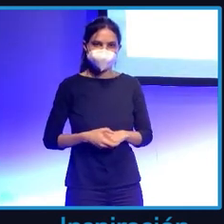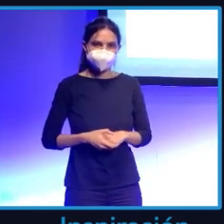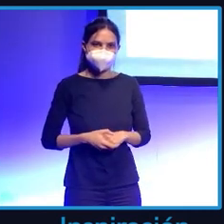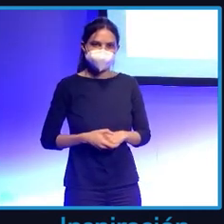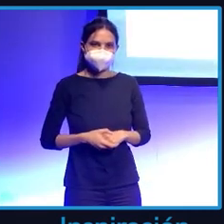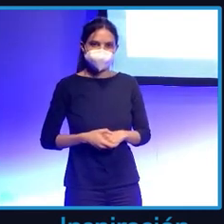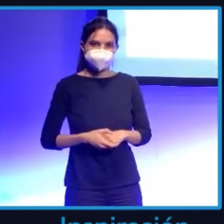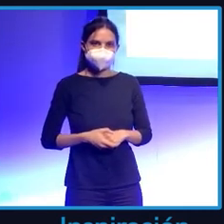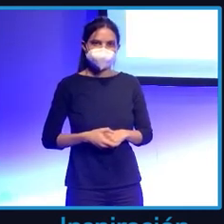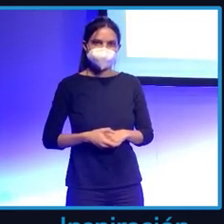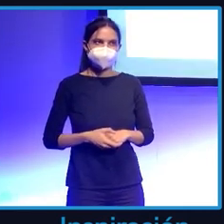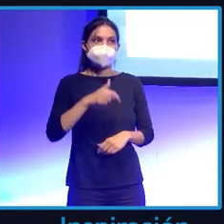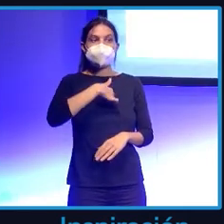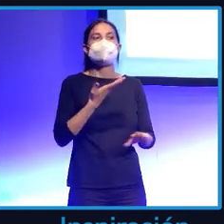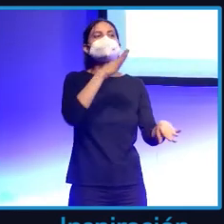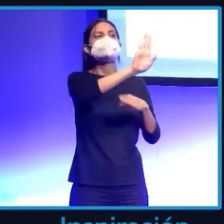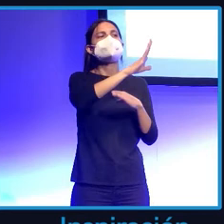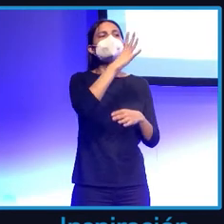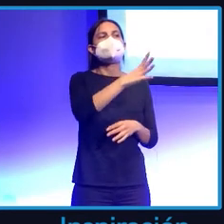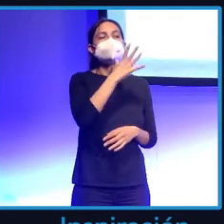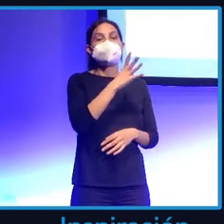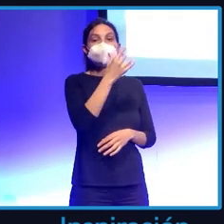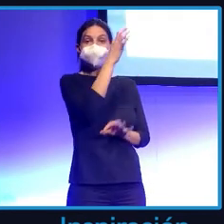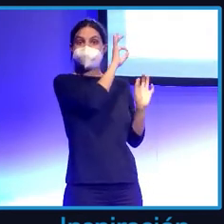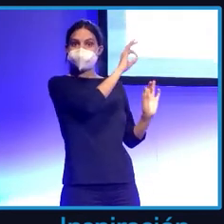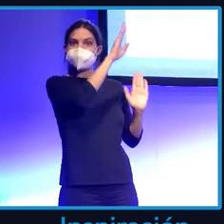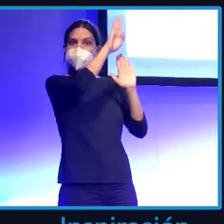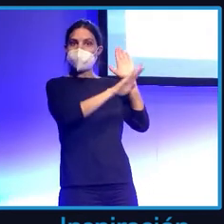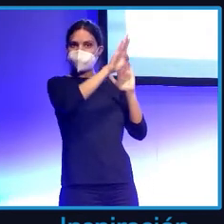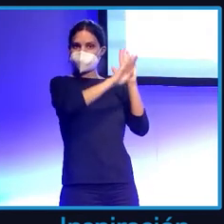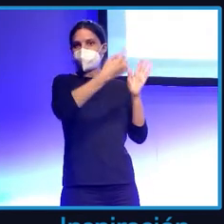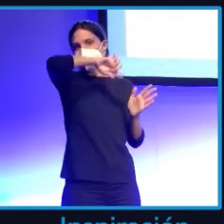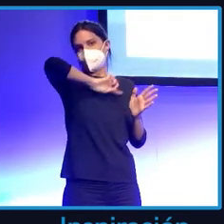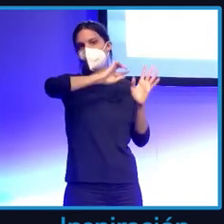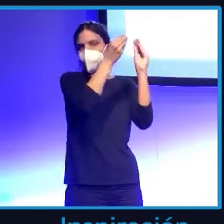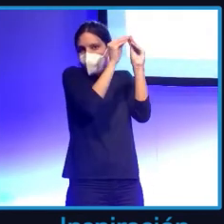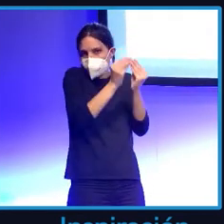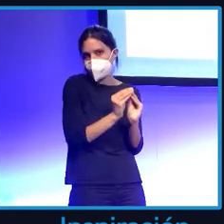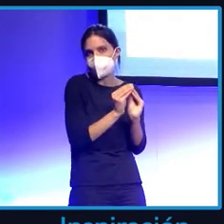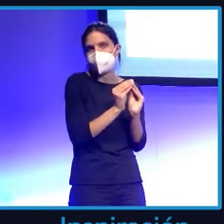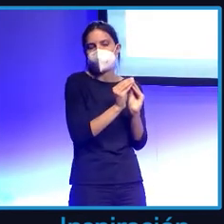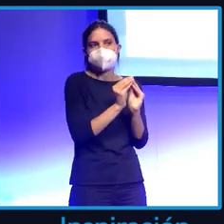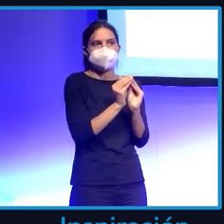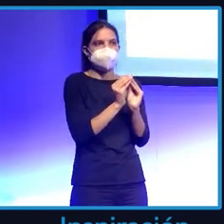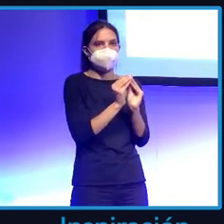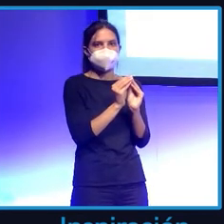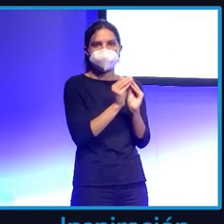¿Y por qué os enseño esto? Bueno, porque esta es la aplicación que hemos desarrollado que tiene el objetivo